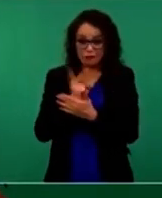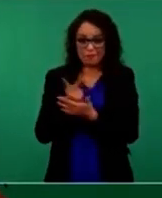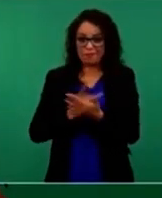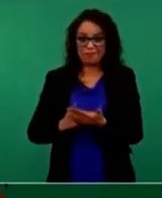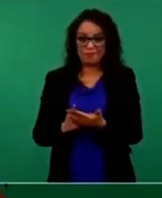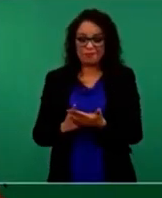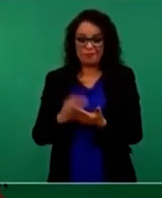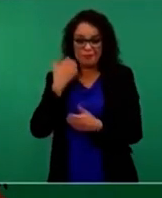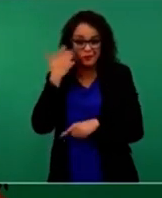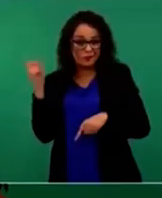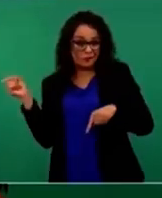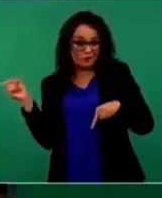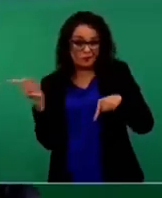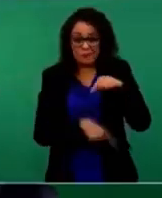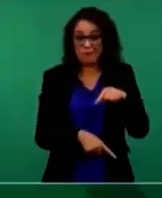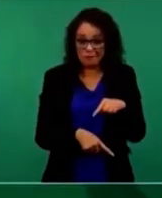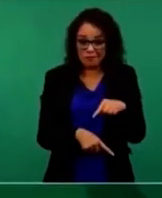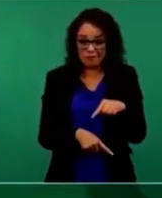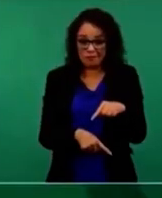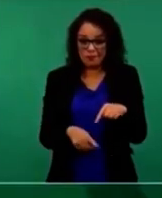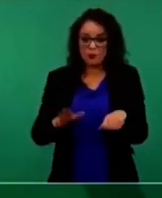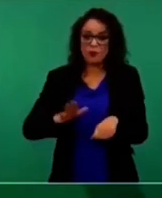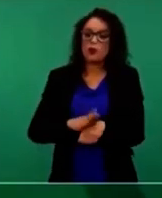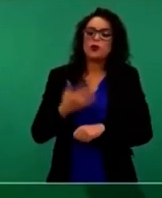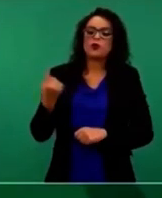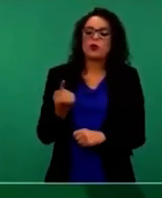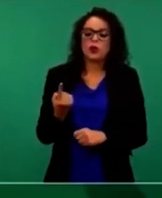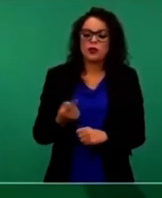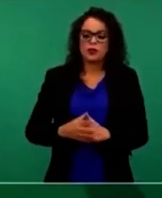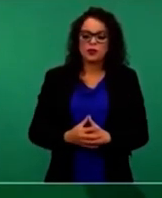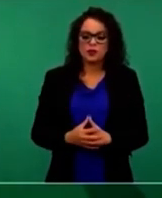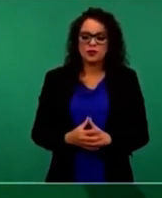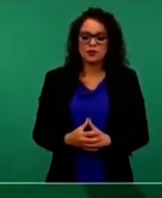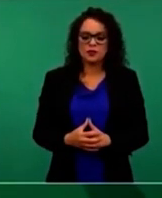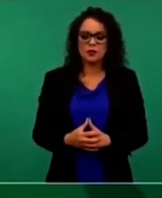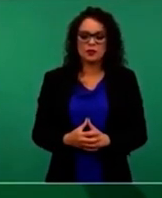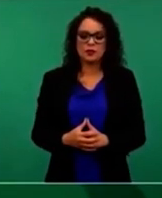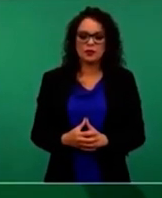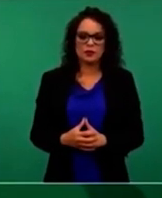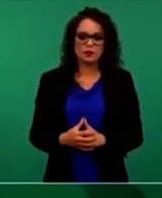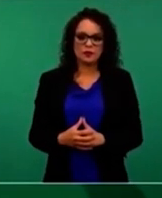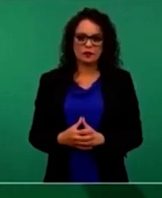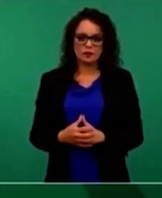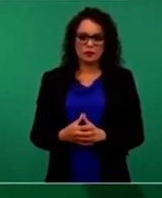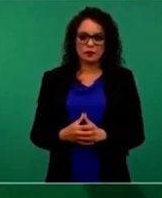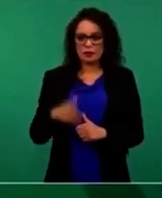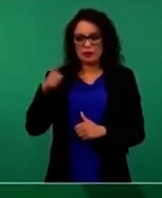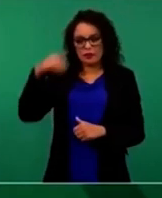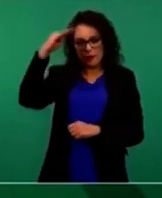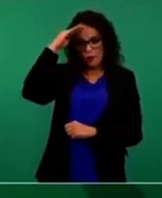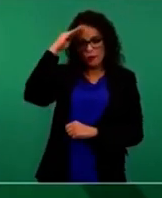porque ellos en vez de fortalecer